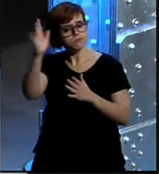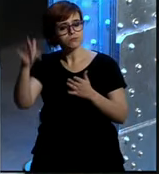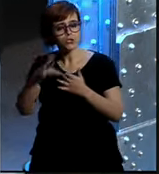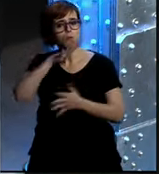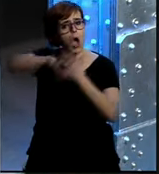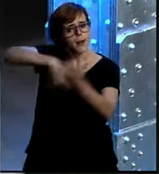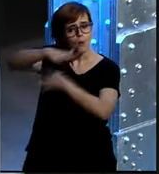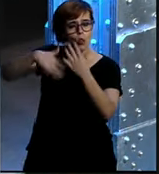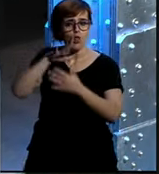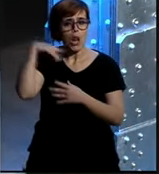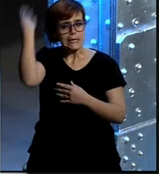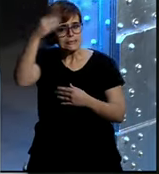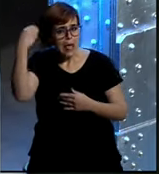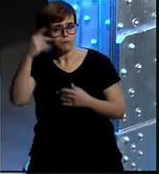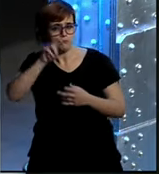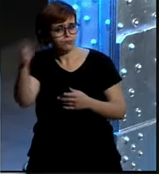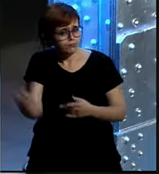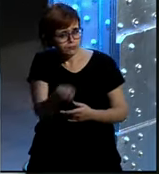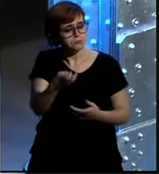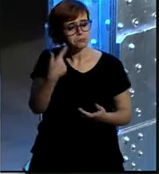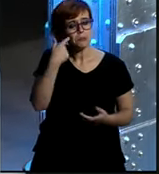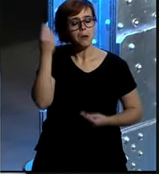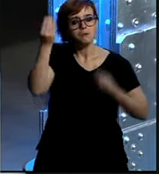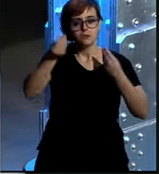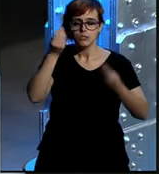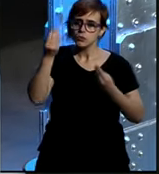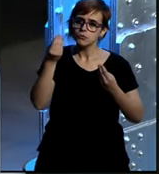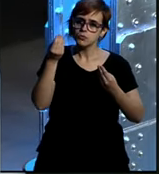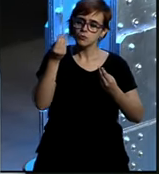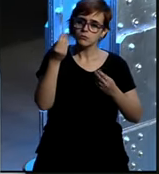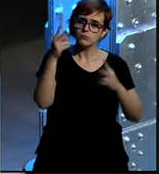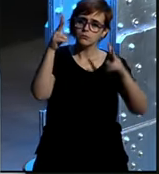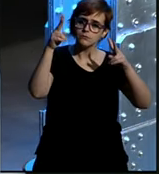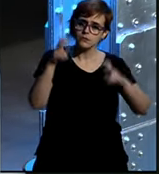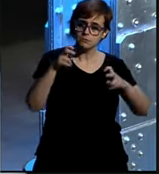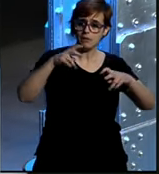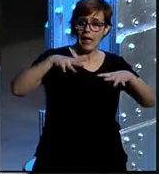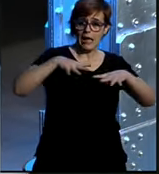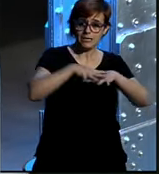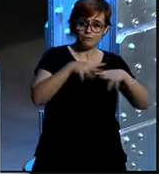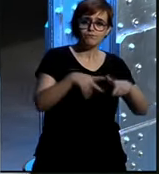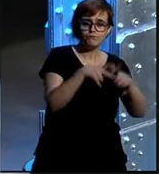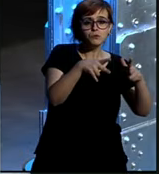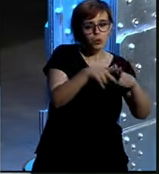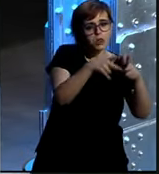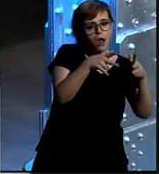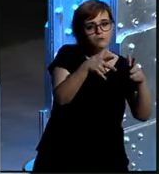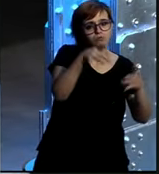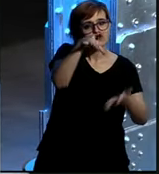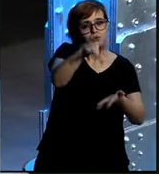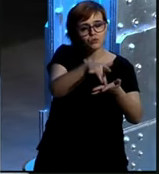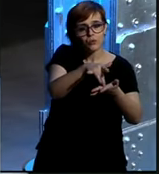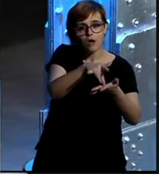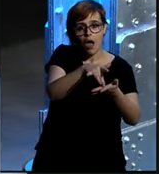islámicas y demás y yo creo que evidentemente es un soporte donde donde se presta mucho evidentemente a la